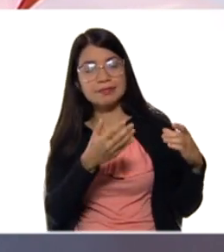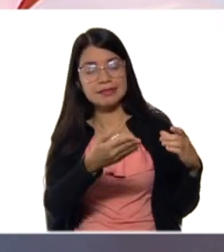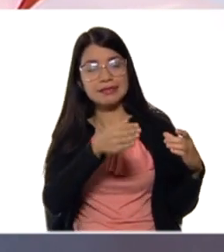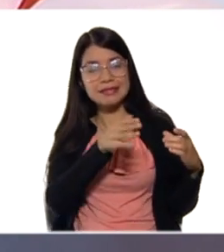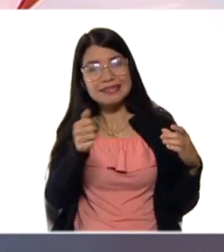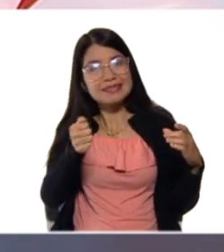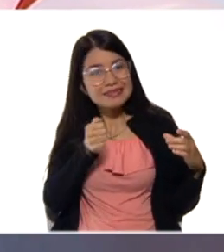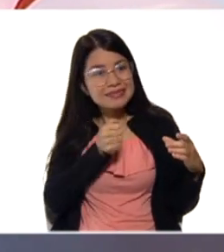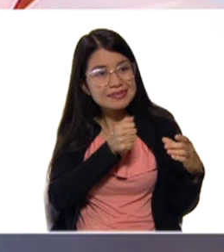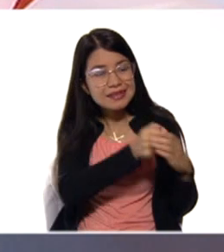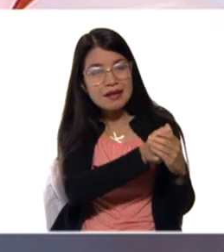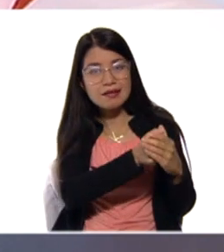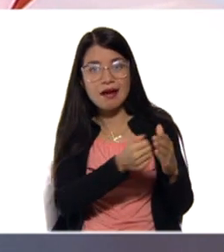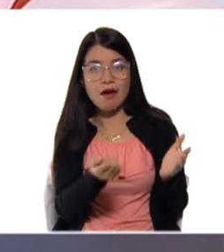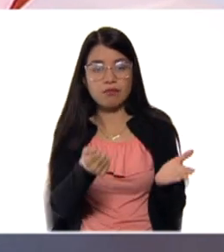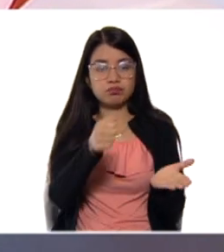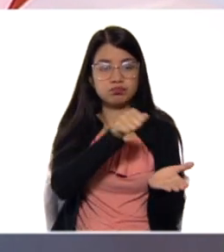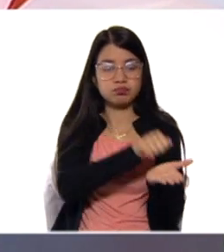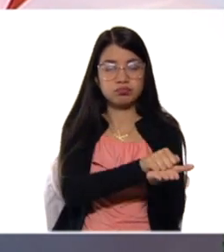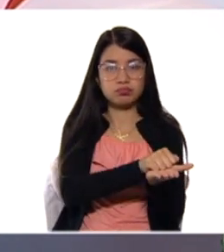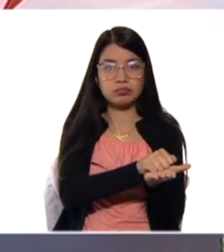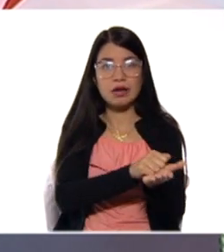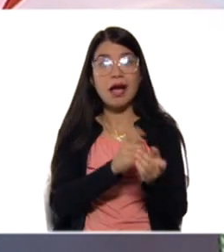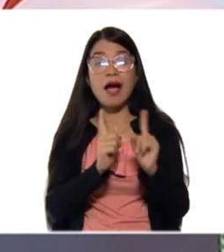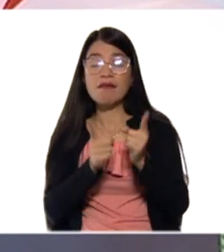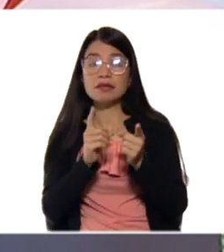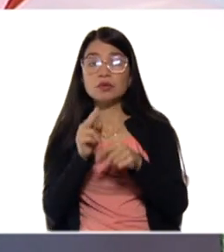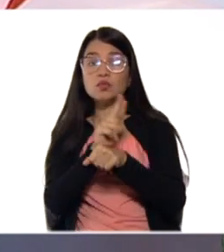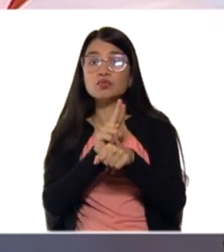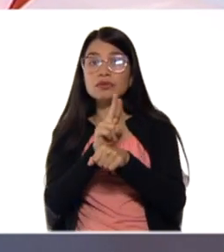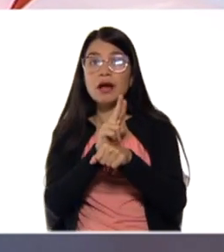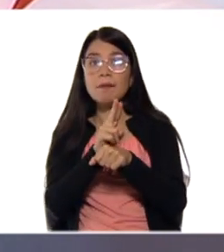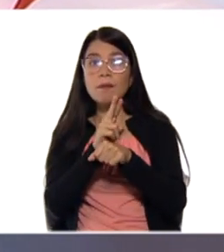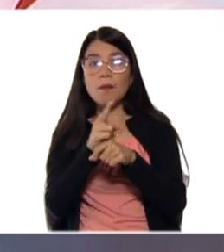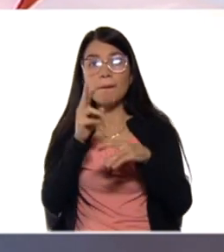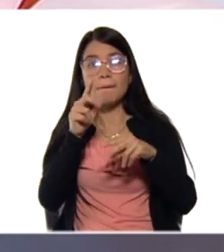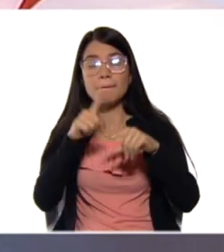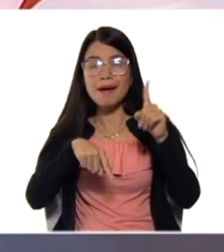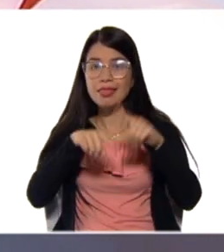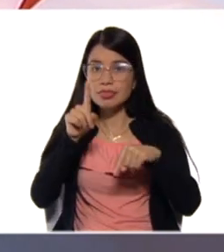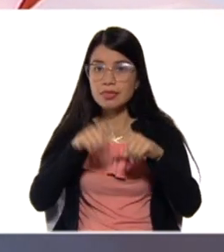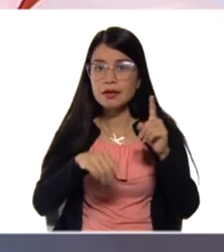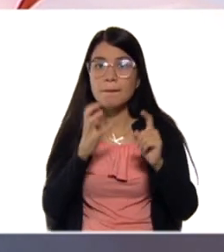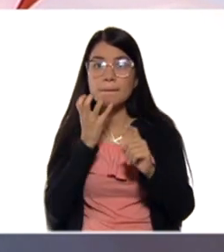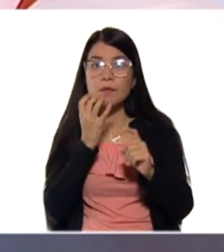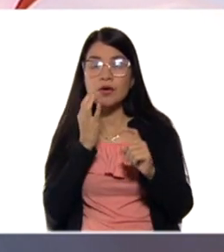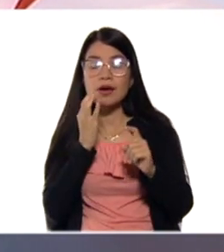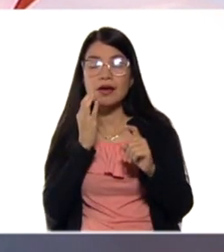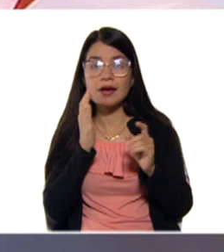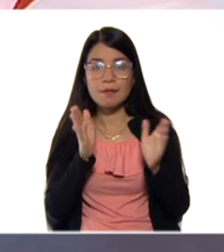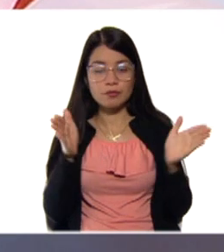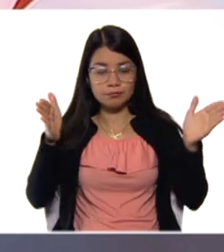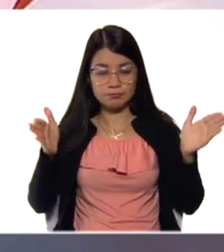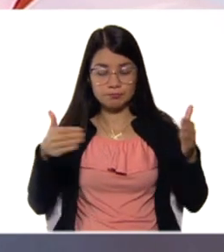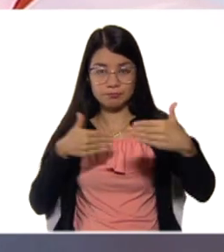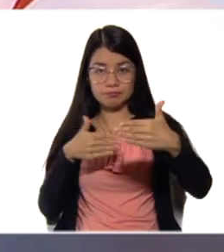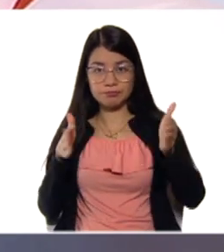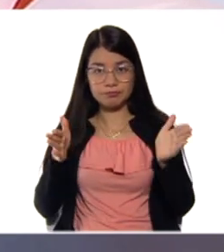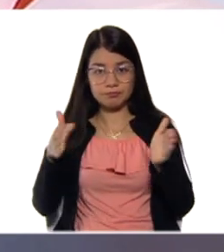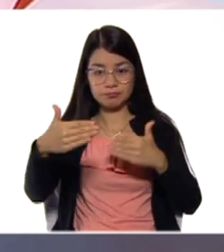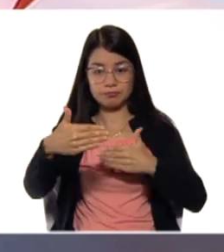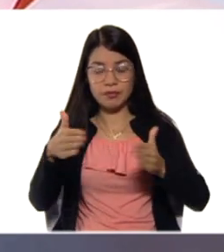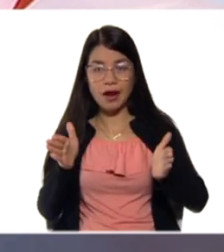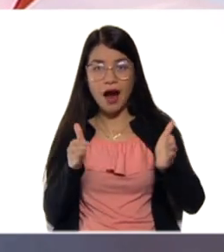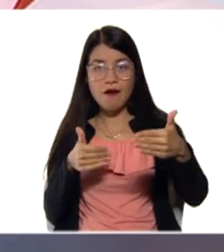materiales aislantes como es el anime, ¿sí? En una cava, por ejemplo, una cava aislante,